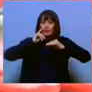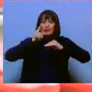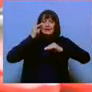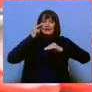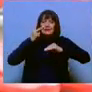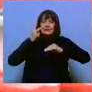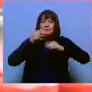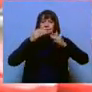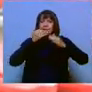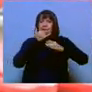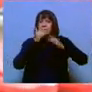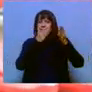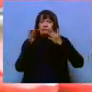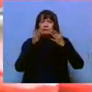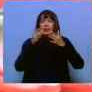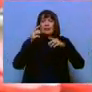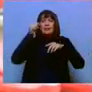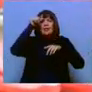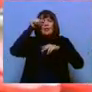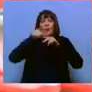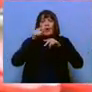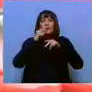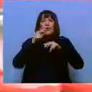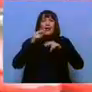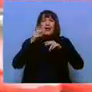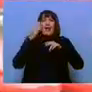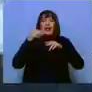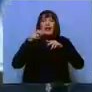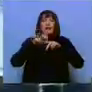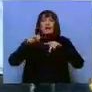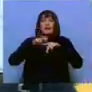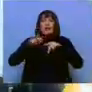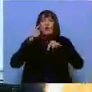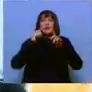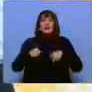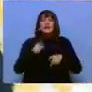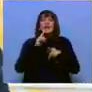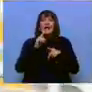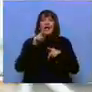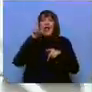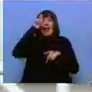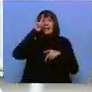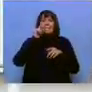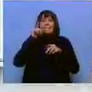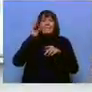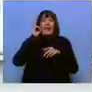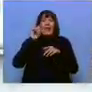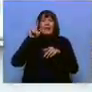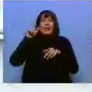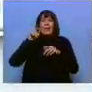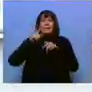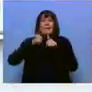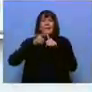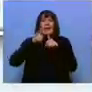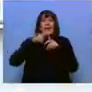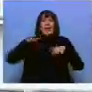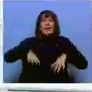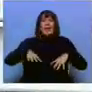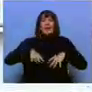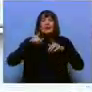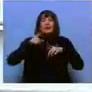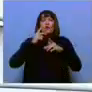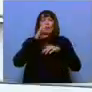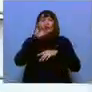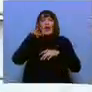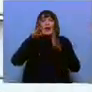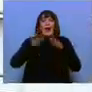Entonces yo lo tengo ahí, yo lo recuerdo, además de los raspones. Alemán fue la primera seleccionadora de un representativo patrio